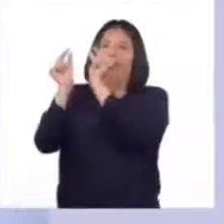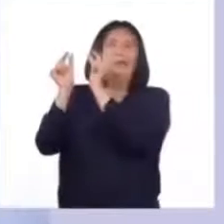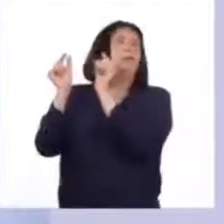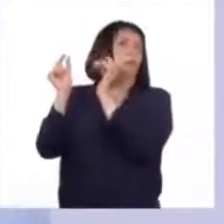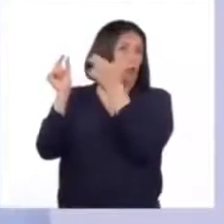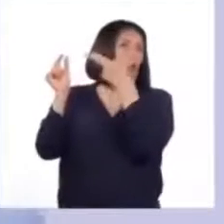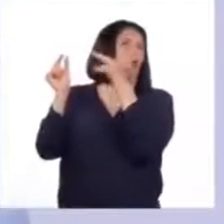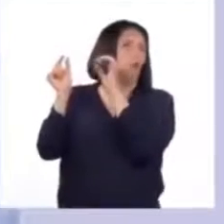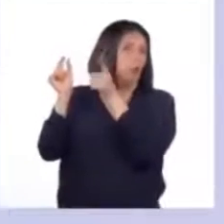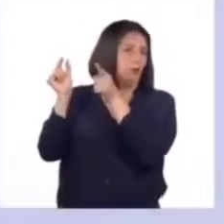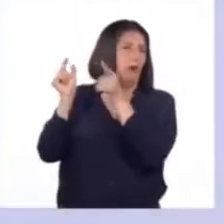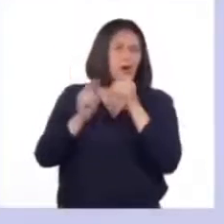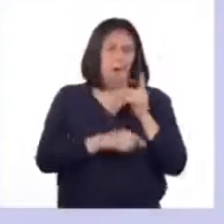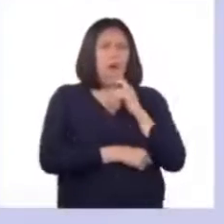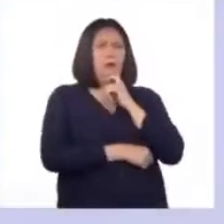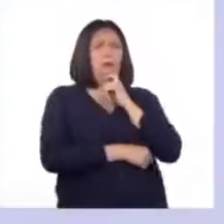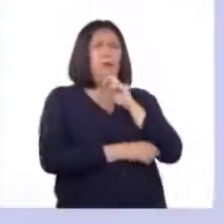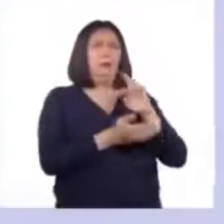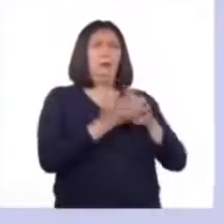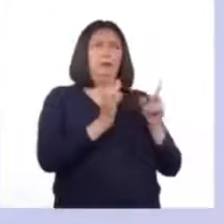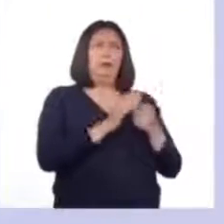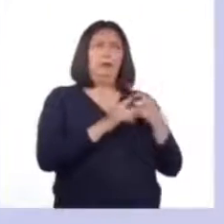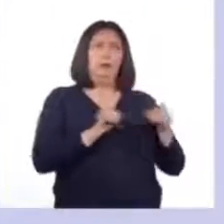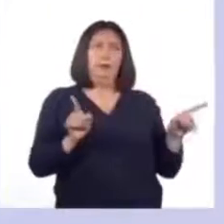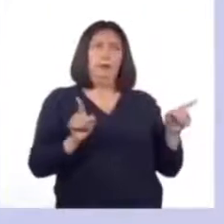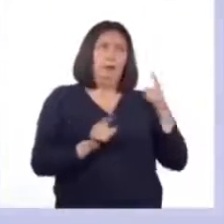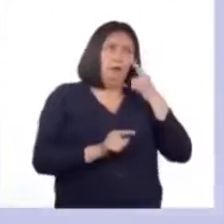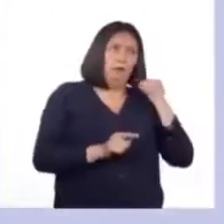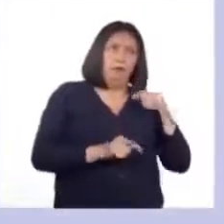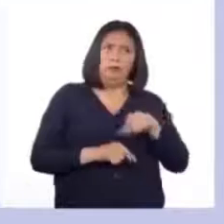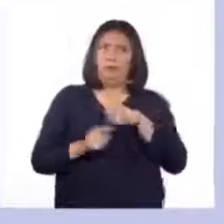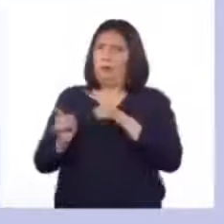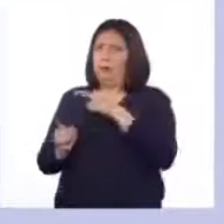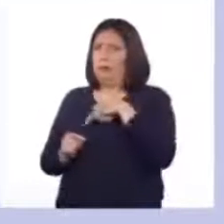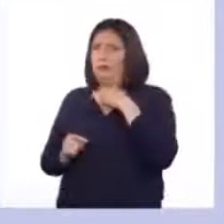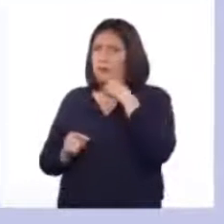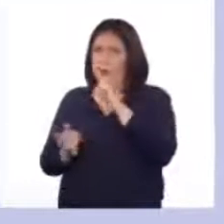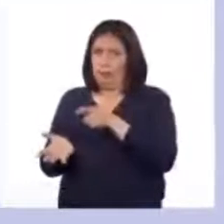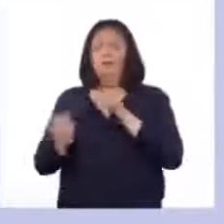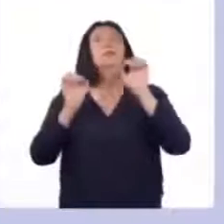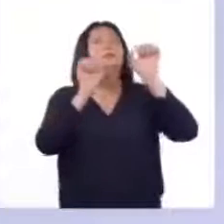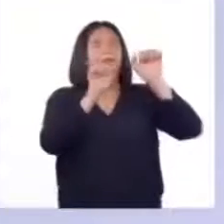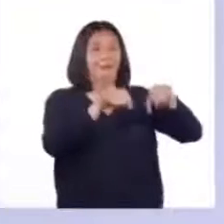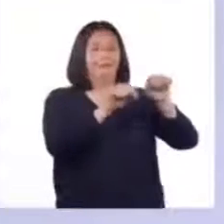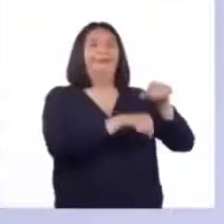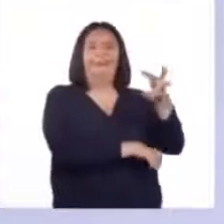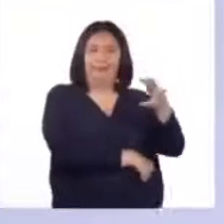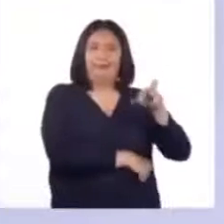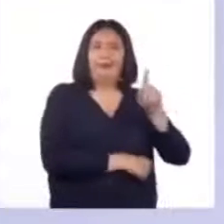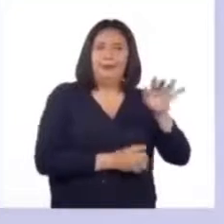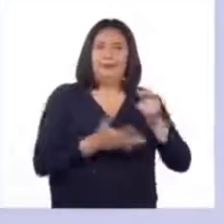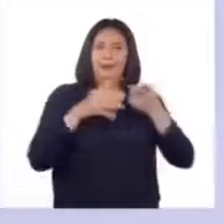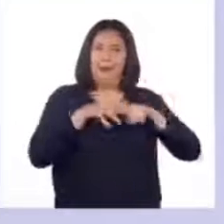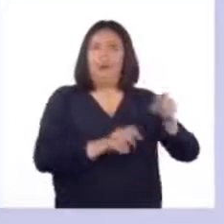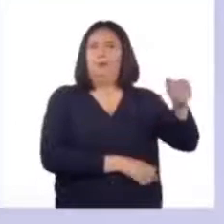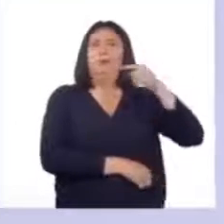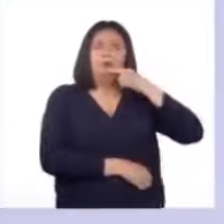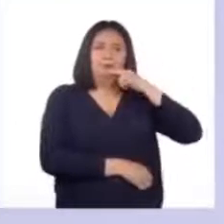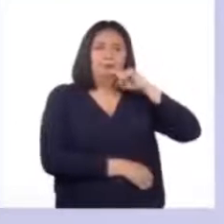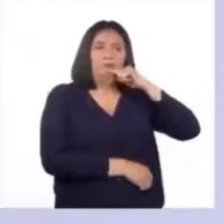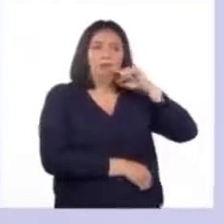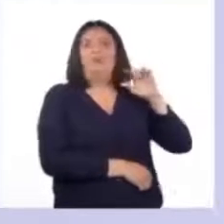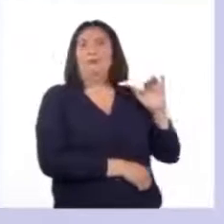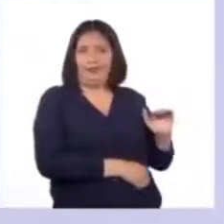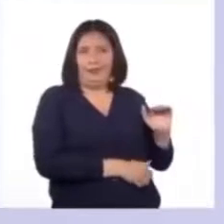quiere decir que funcionan distinto si soy un chico o si soy una chica. Así es, Patricia. Empecemos con las mujeres.